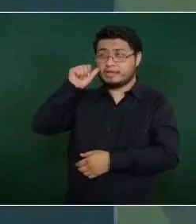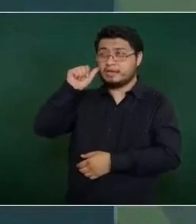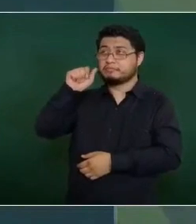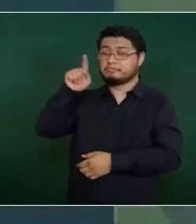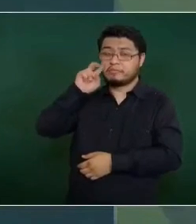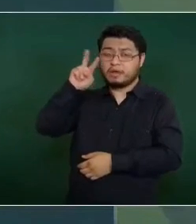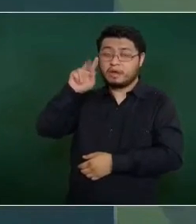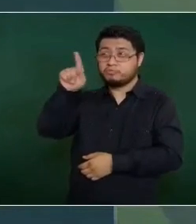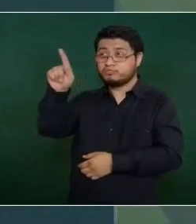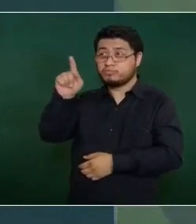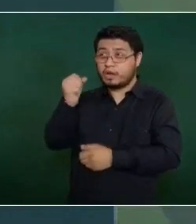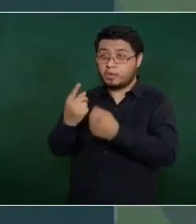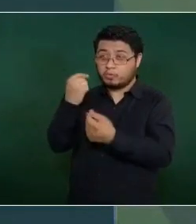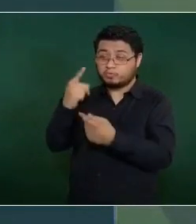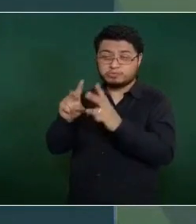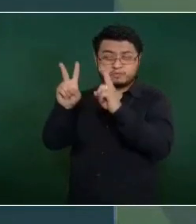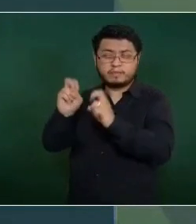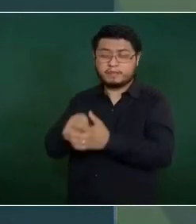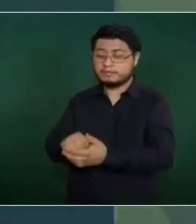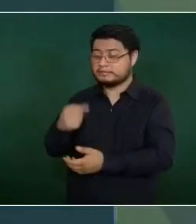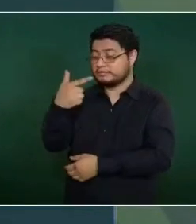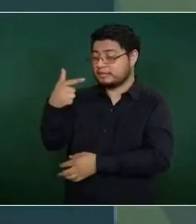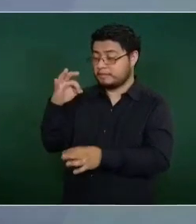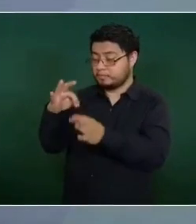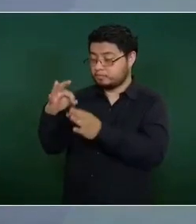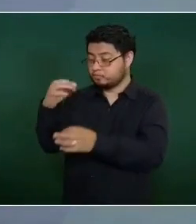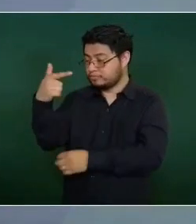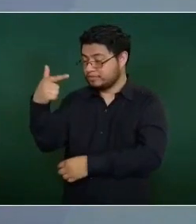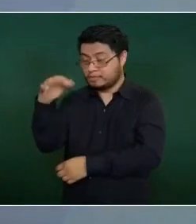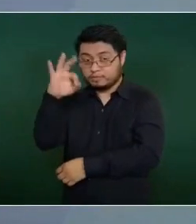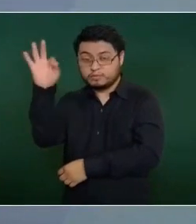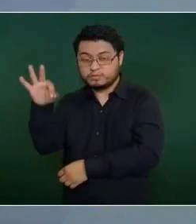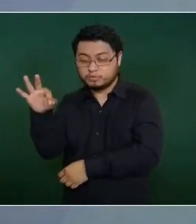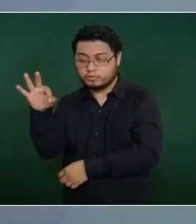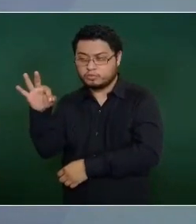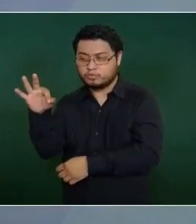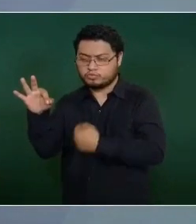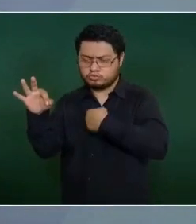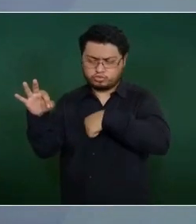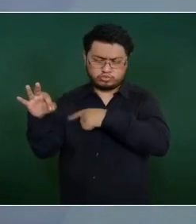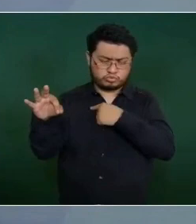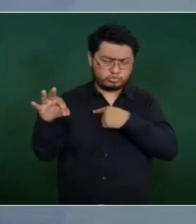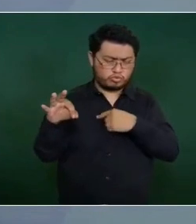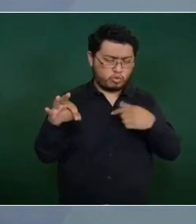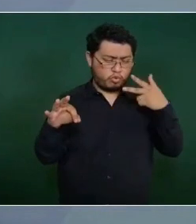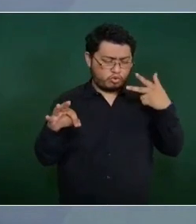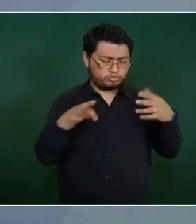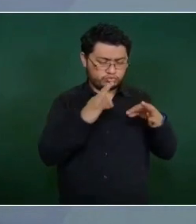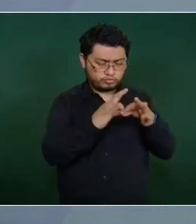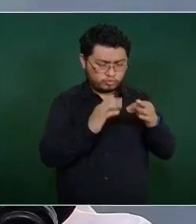7.7, nosotros traemos 8.4,